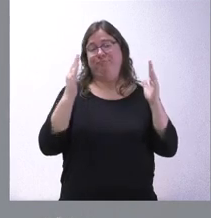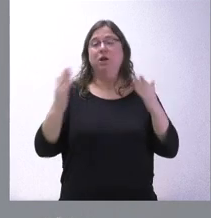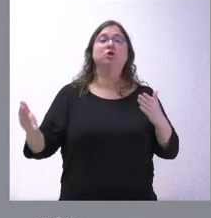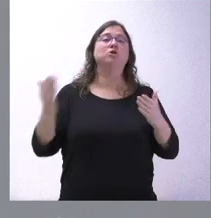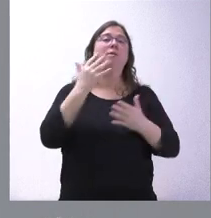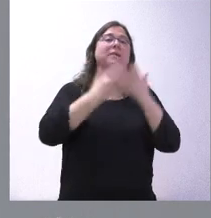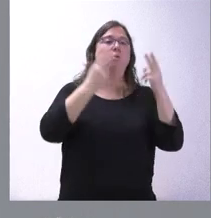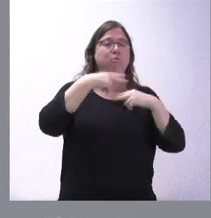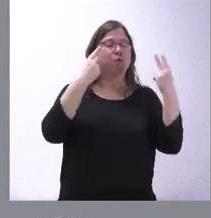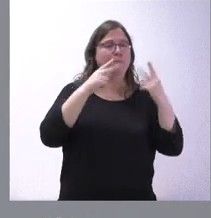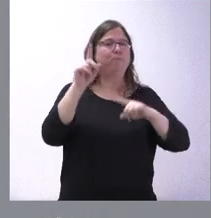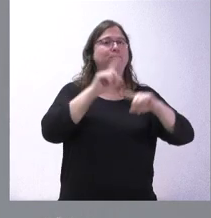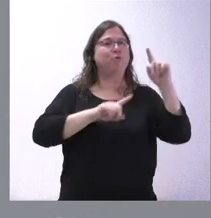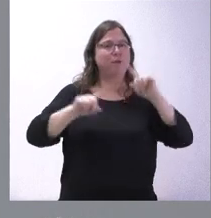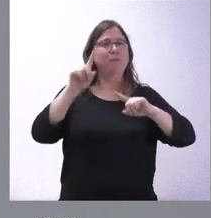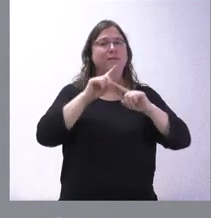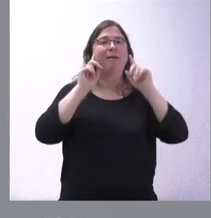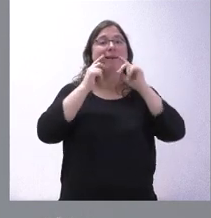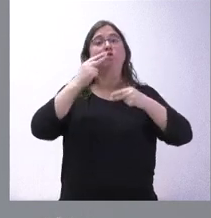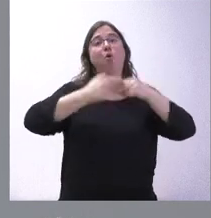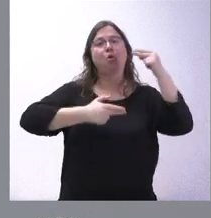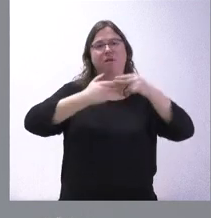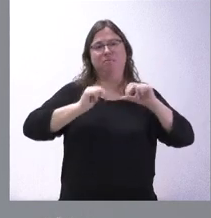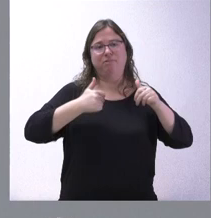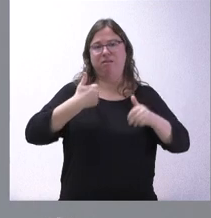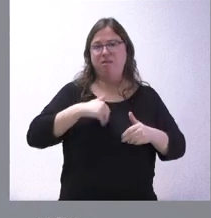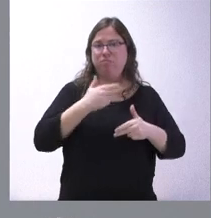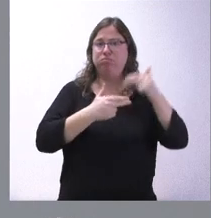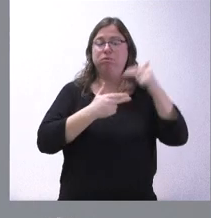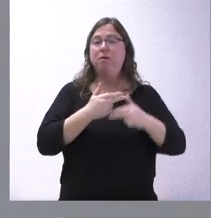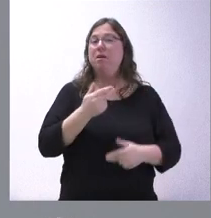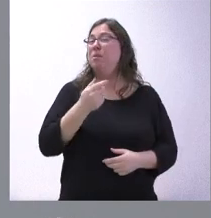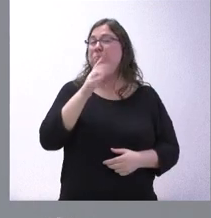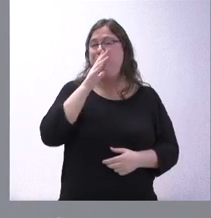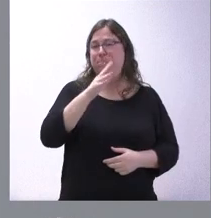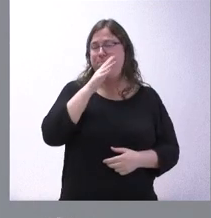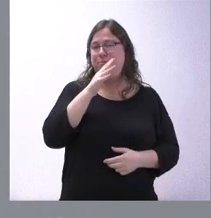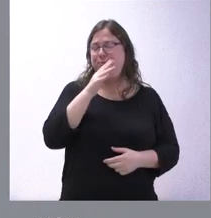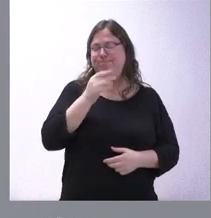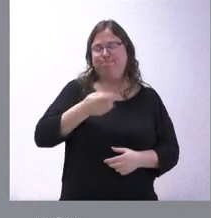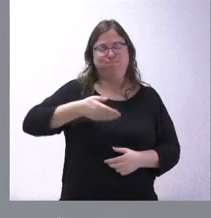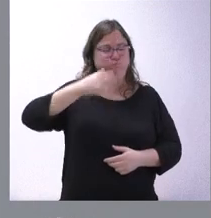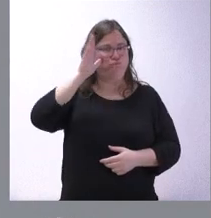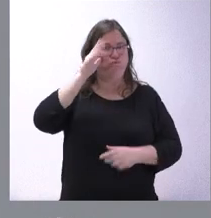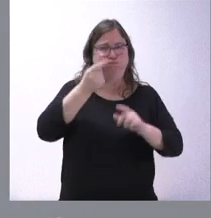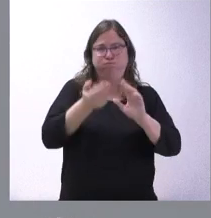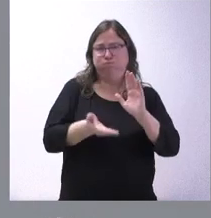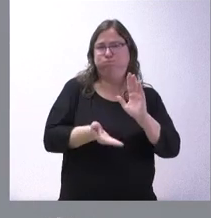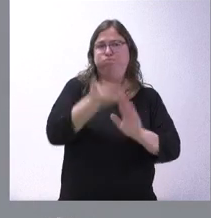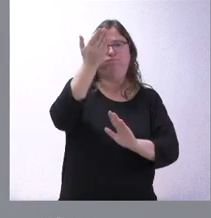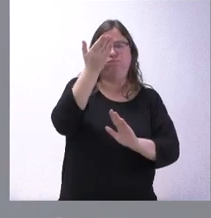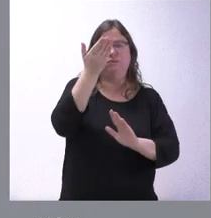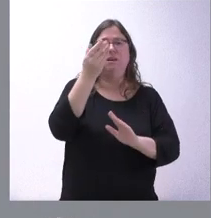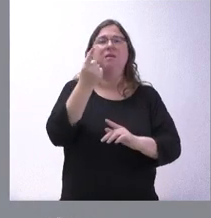teniendo serios problemas en relación con las obras en marcha. Ha crecido de forma muy importante en poco tiempo la